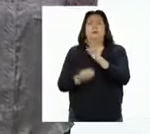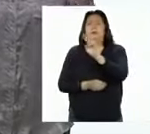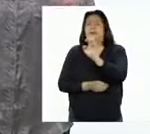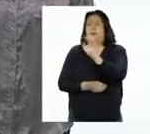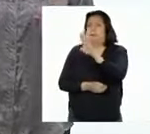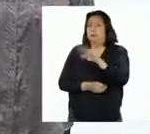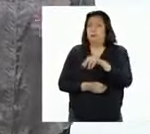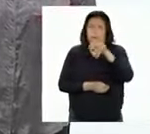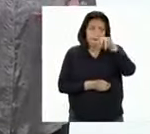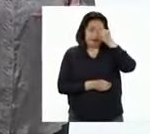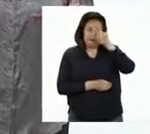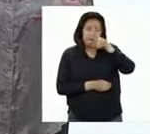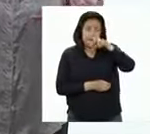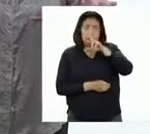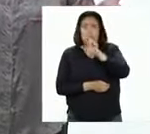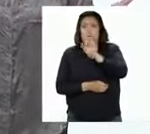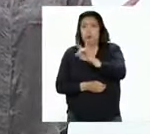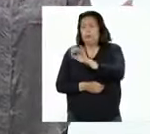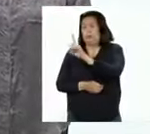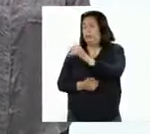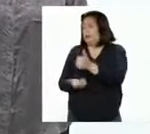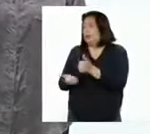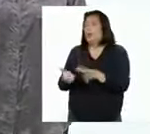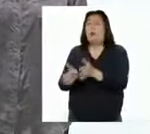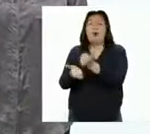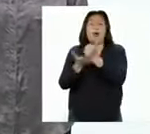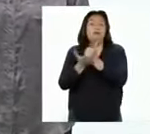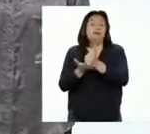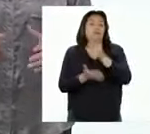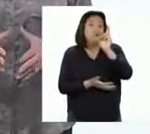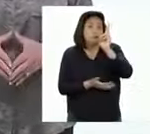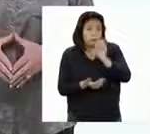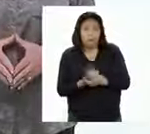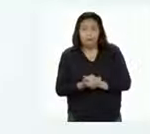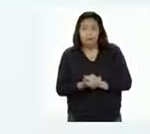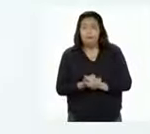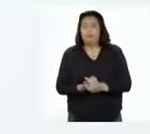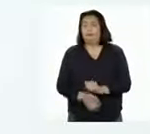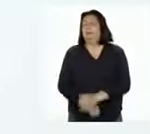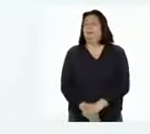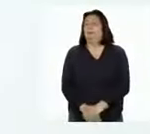la web de Perú Educa o pidiendo ayuda a sus profesores.